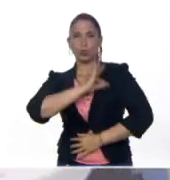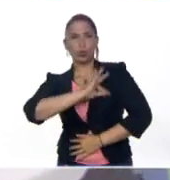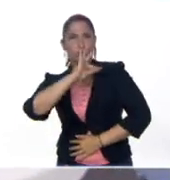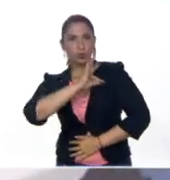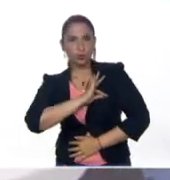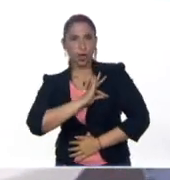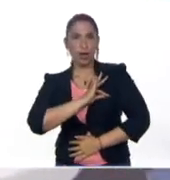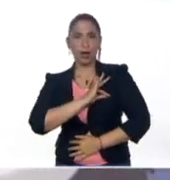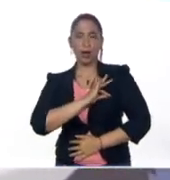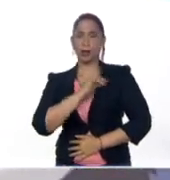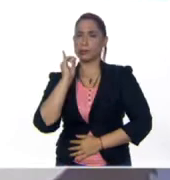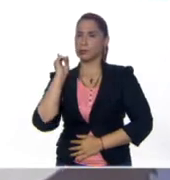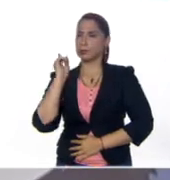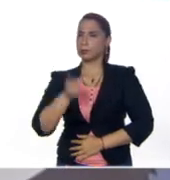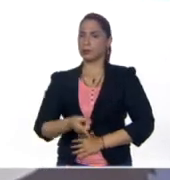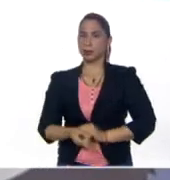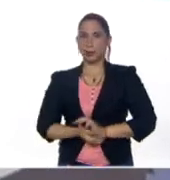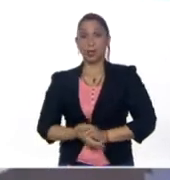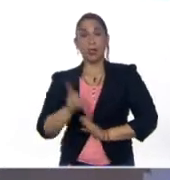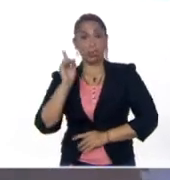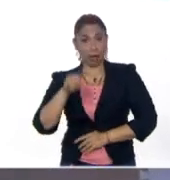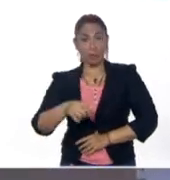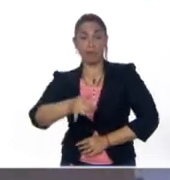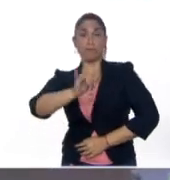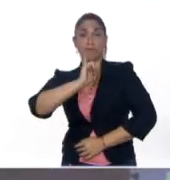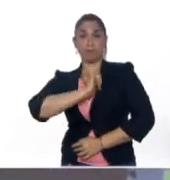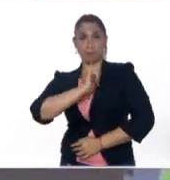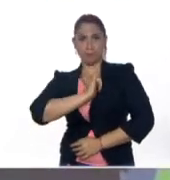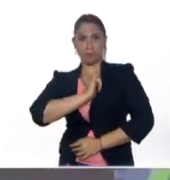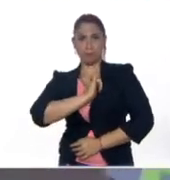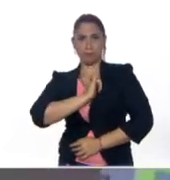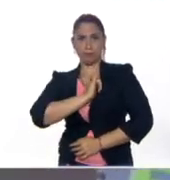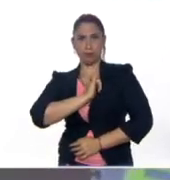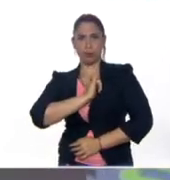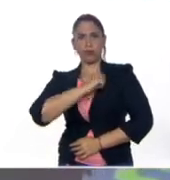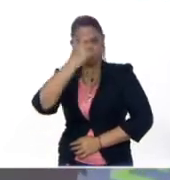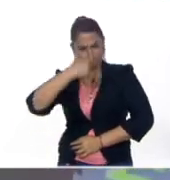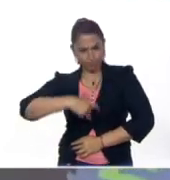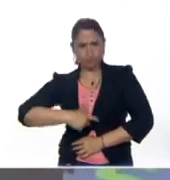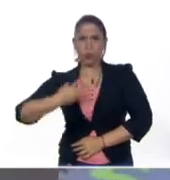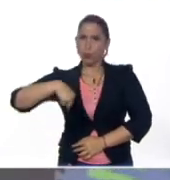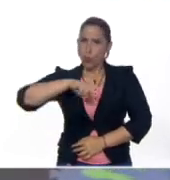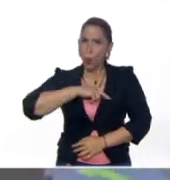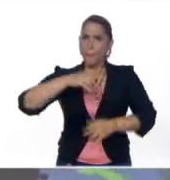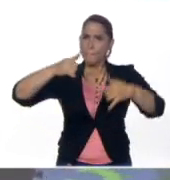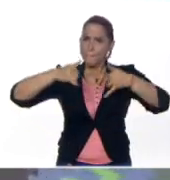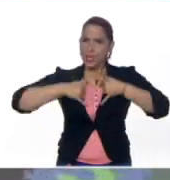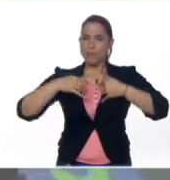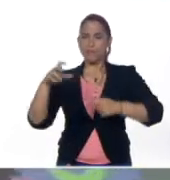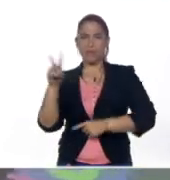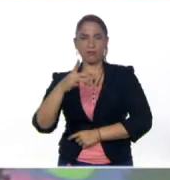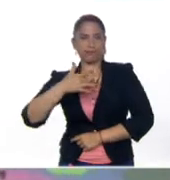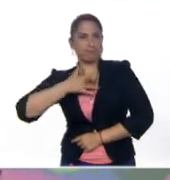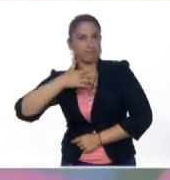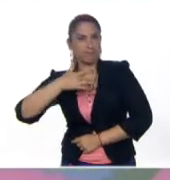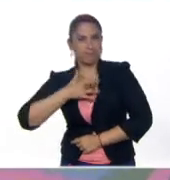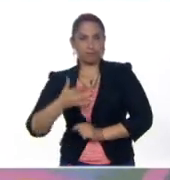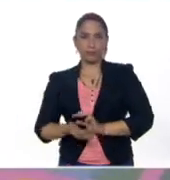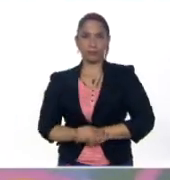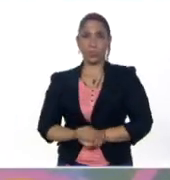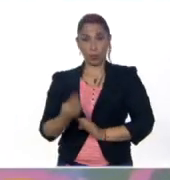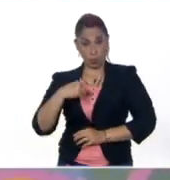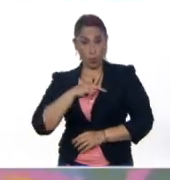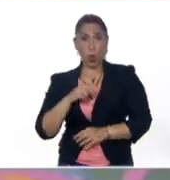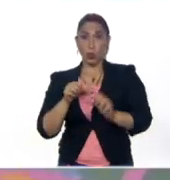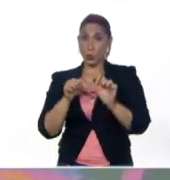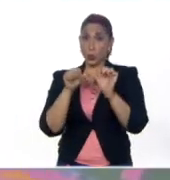y algo muy importante, la identidad Lo que nos hace ser nosotros, venezolanas y venezolanas Y bueno, vamos a